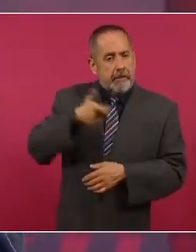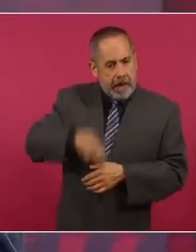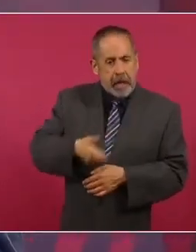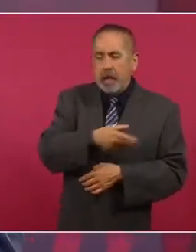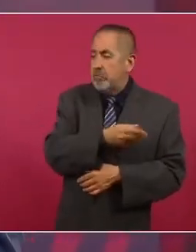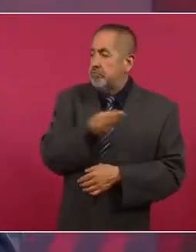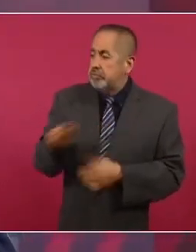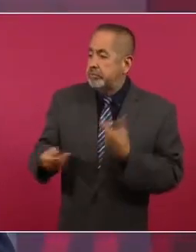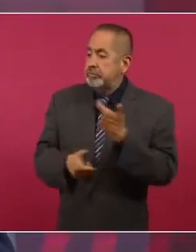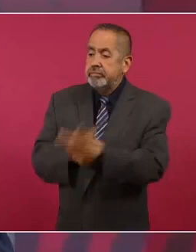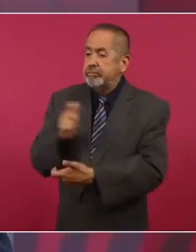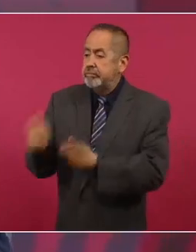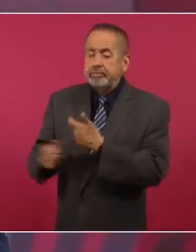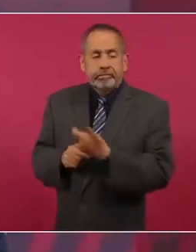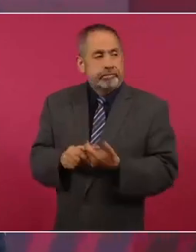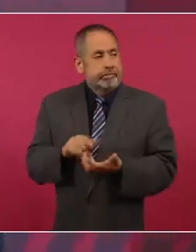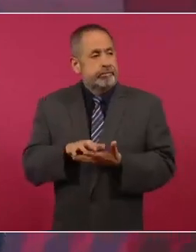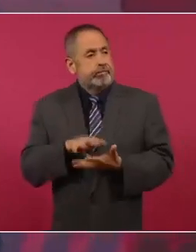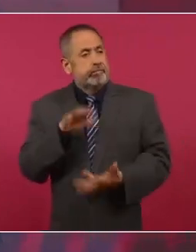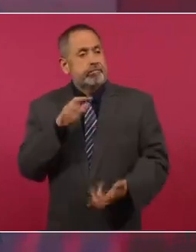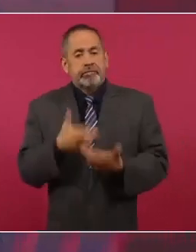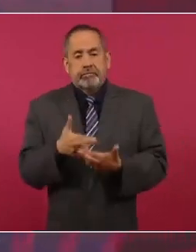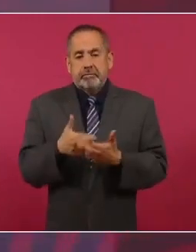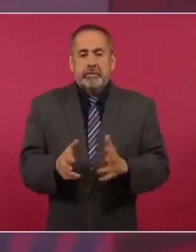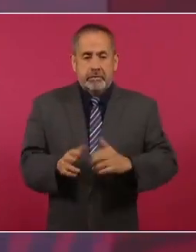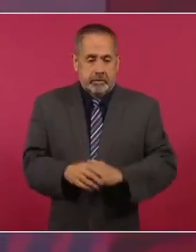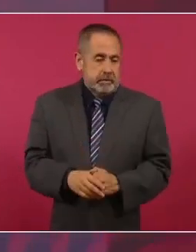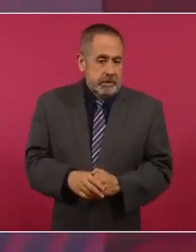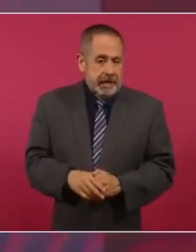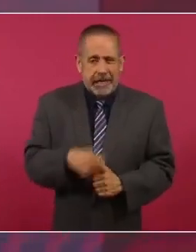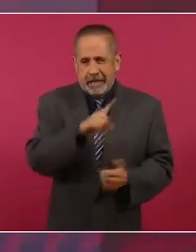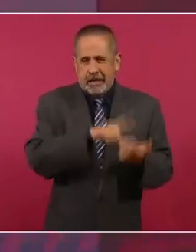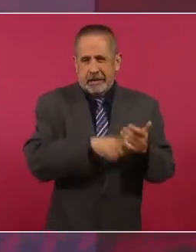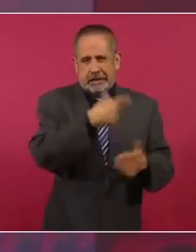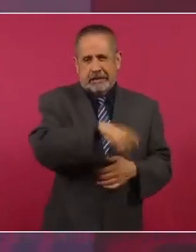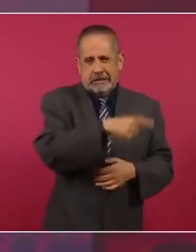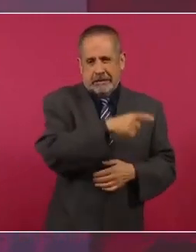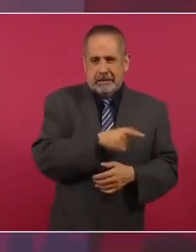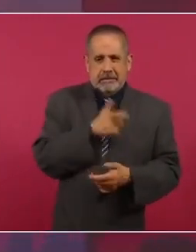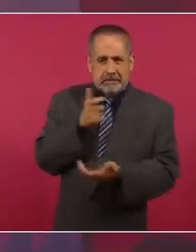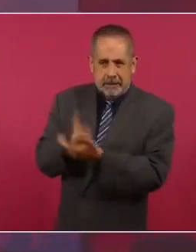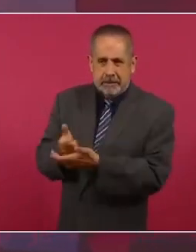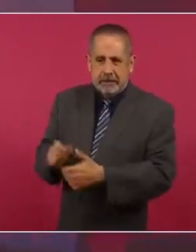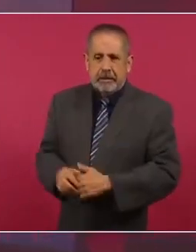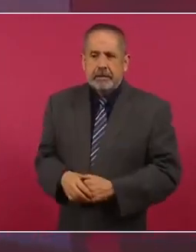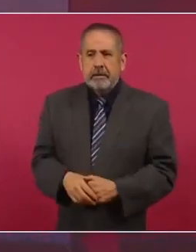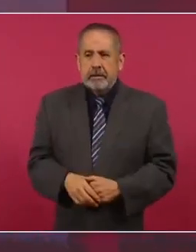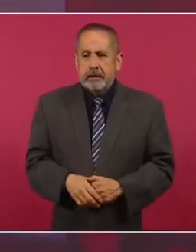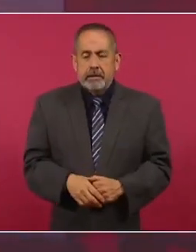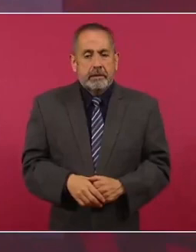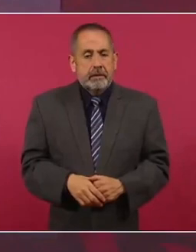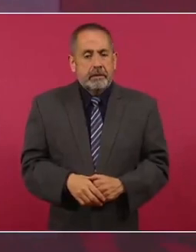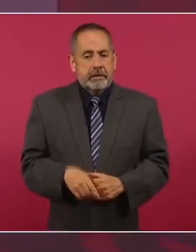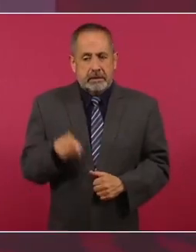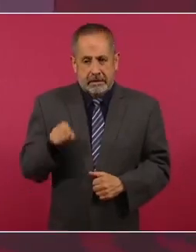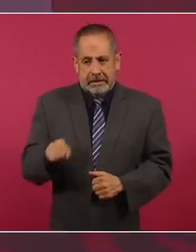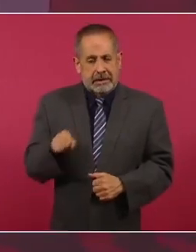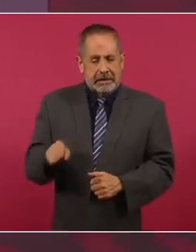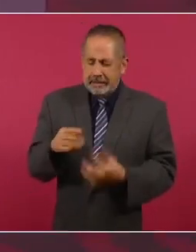los de la cúpula del poder económico. Esa reforma fue muy